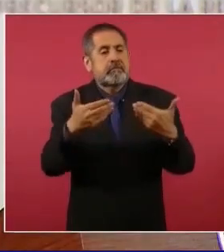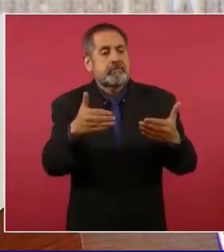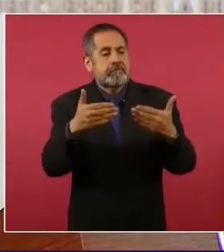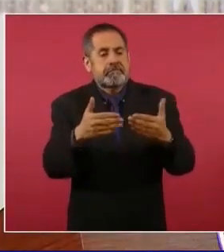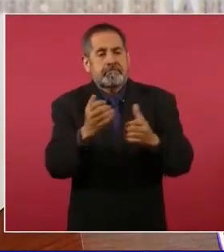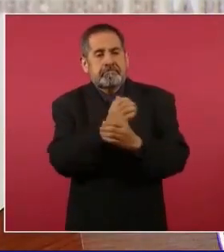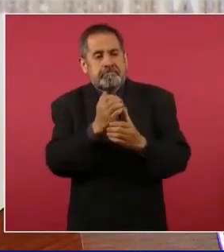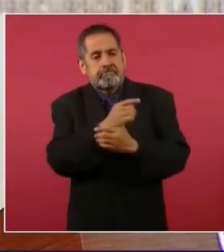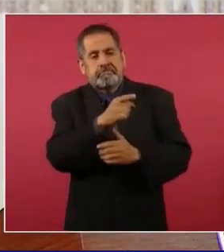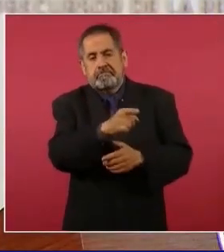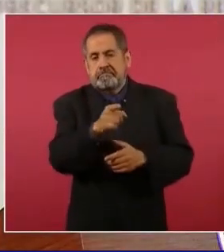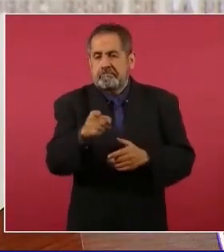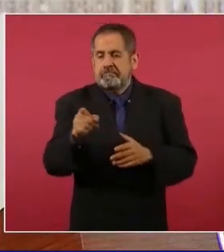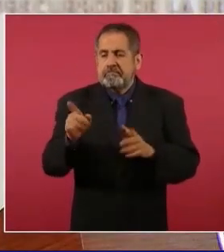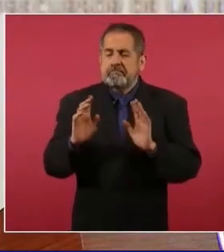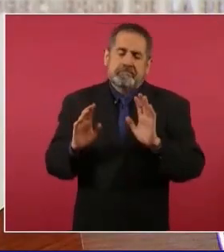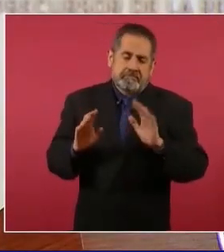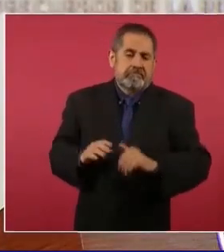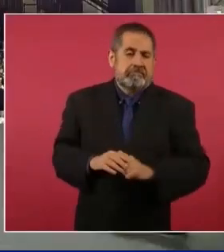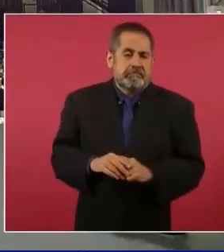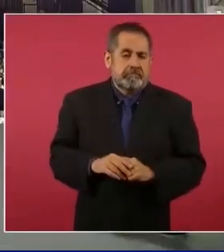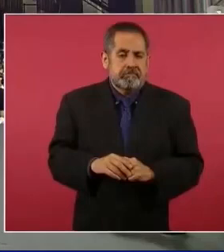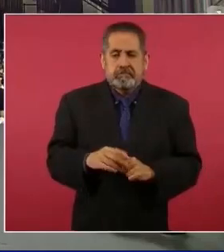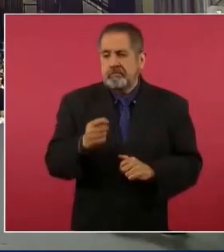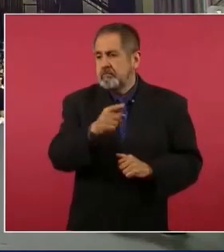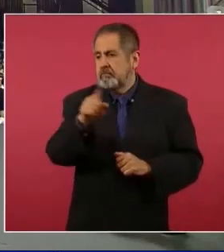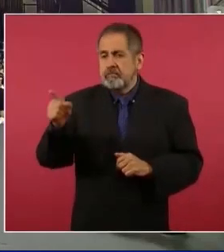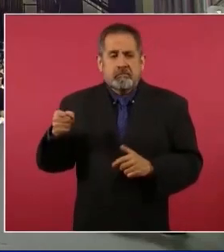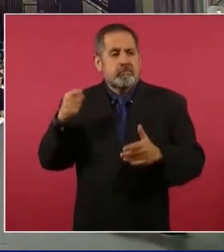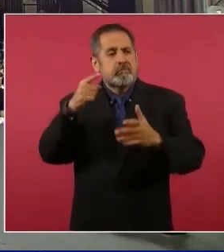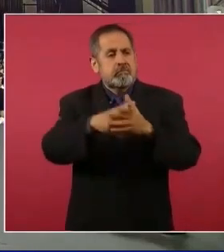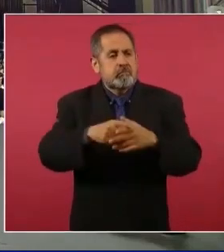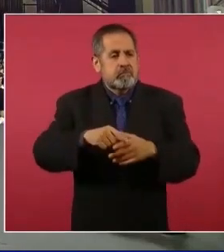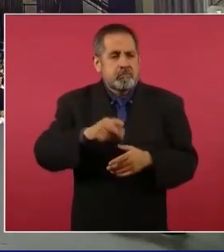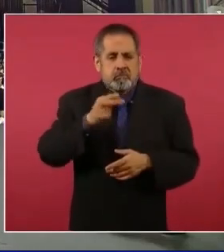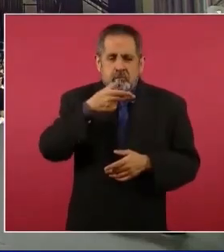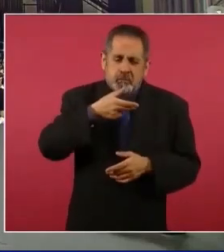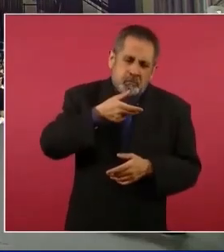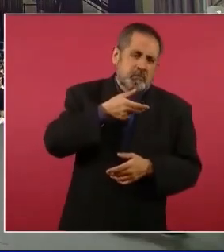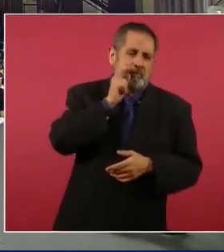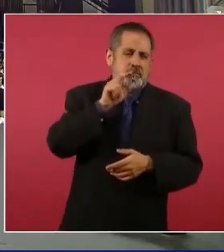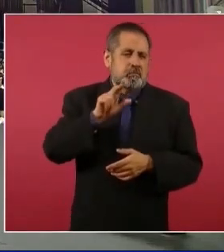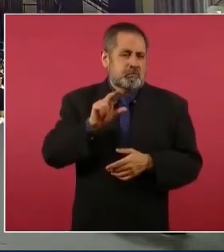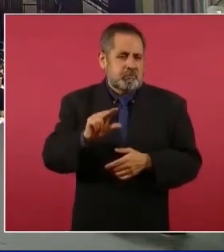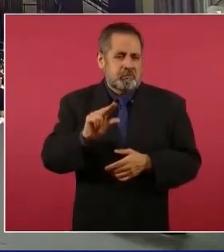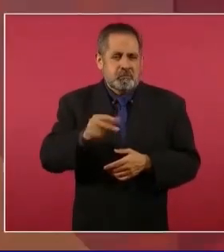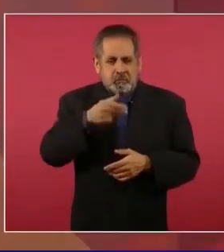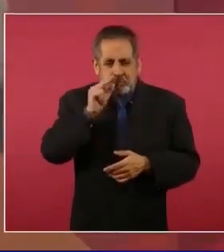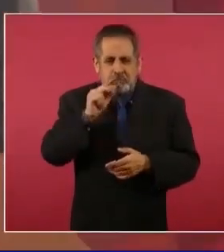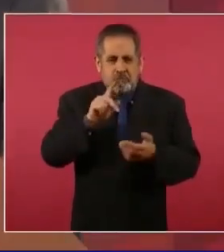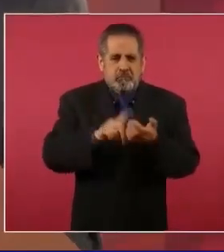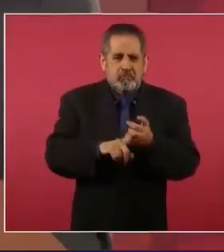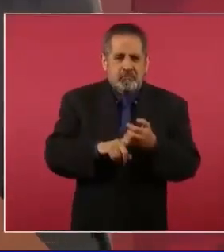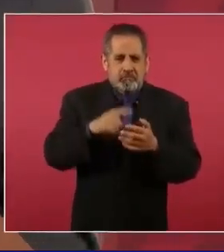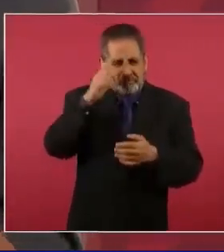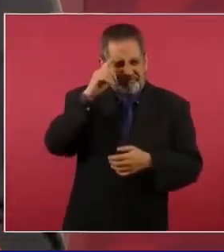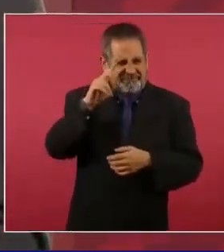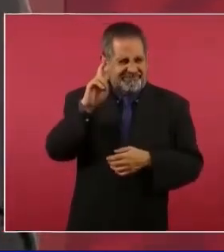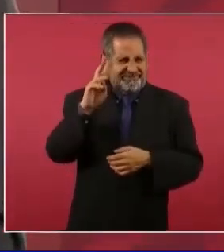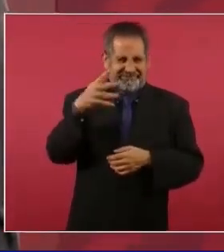ahí iban por el aguardiente, eran cuatro dedos,